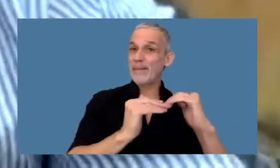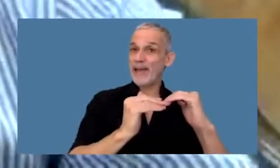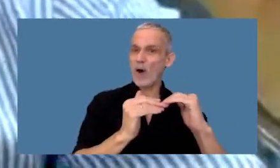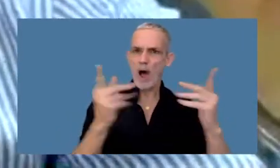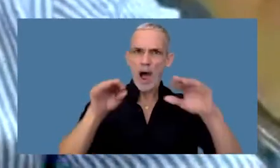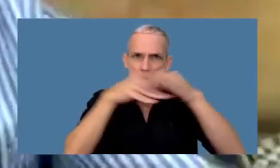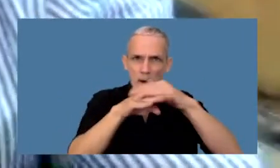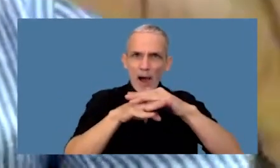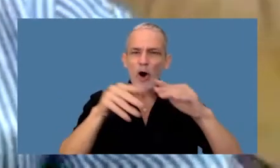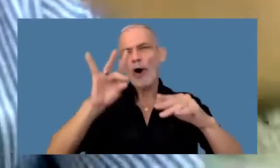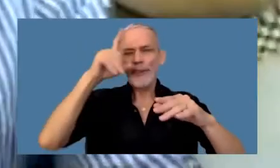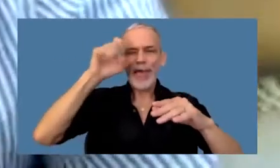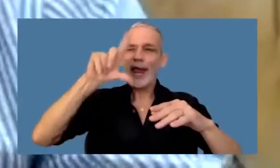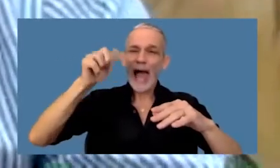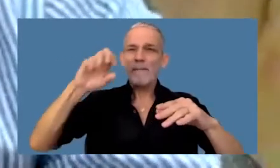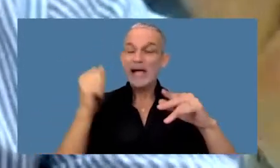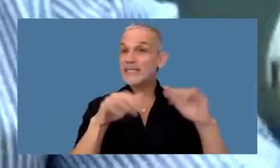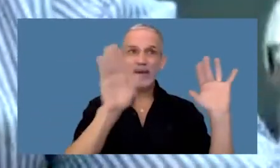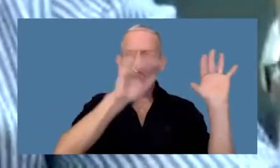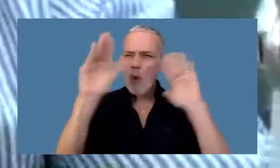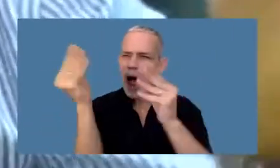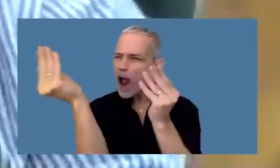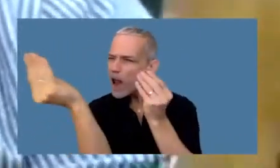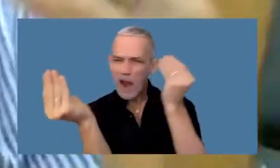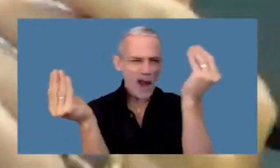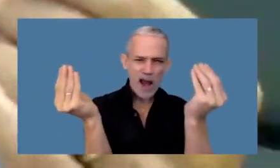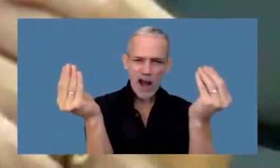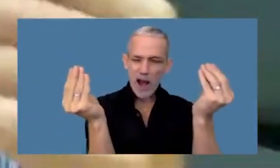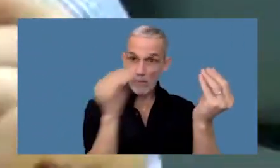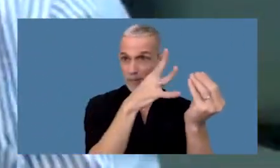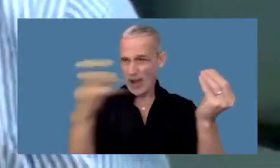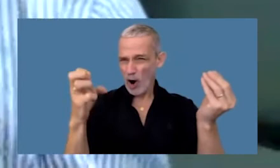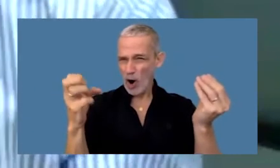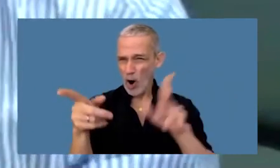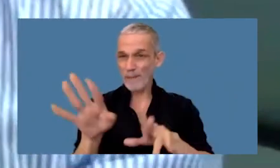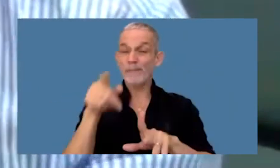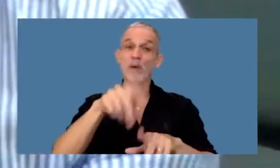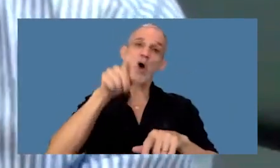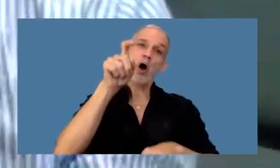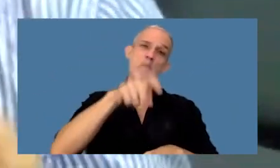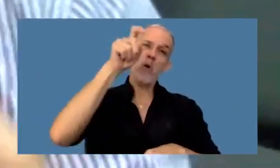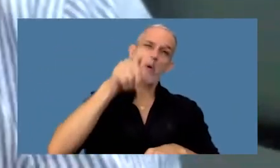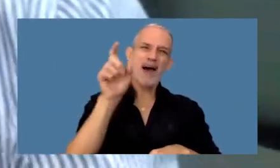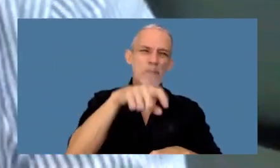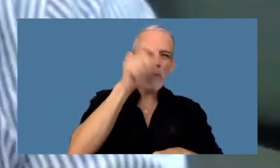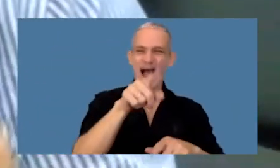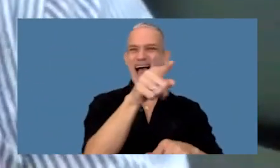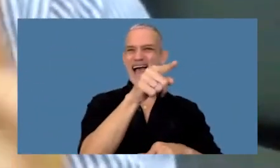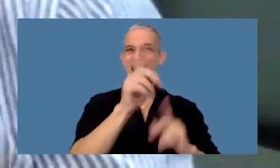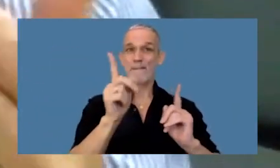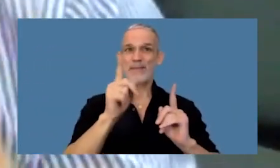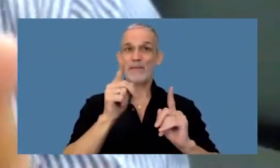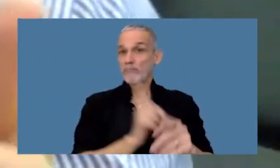el banco de la plaza estéticamente es igual que clonan de la página real ahora cuando vos haces doble clic en esta